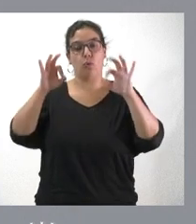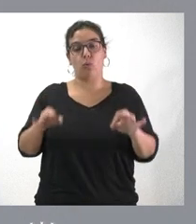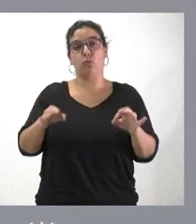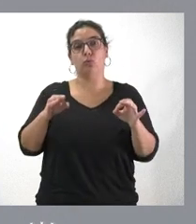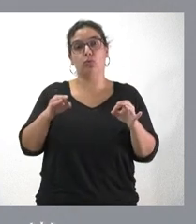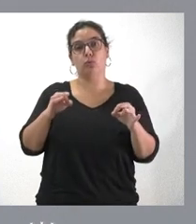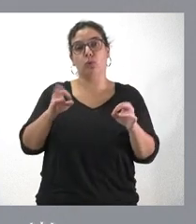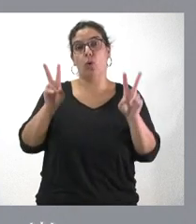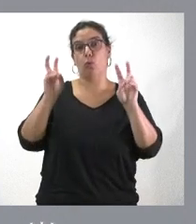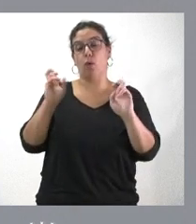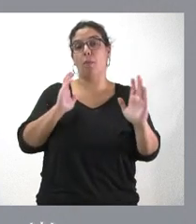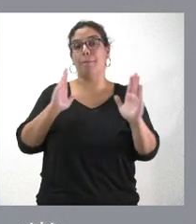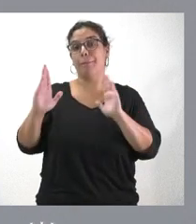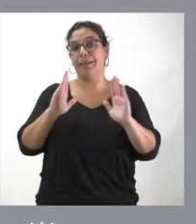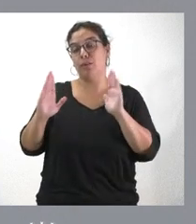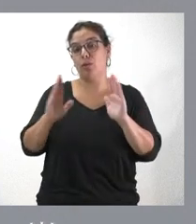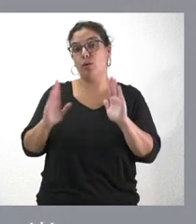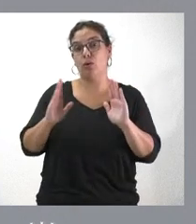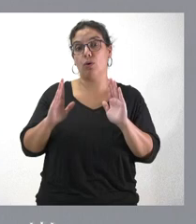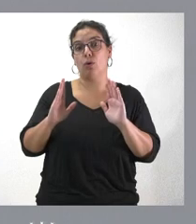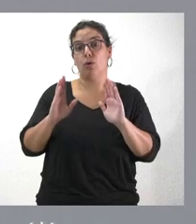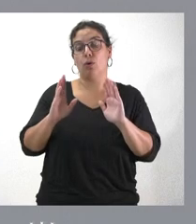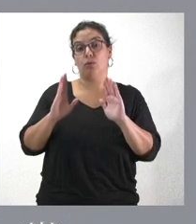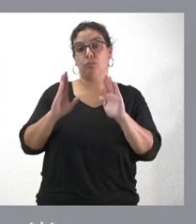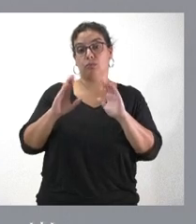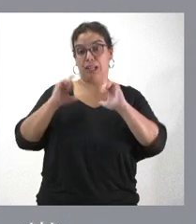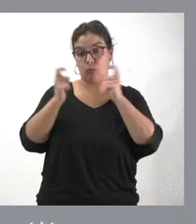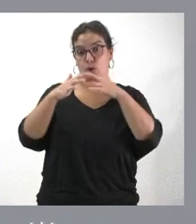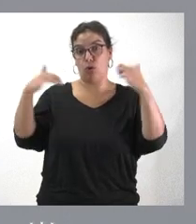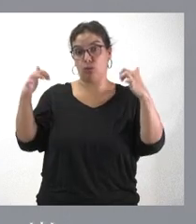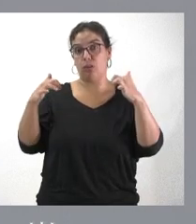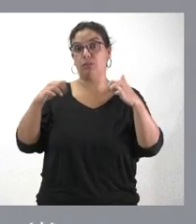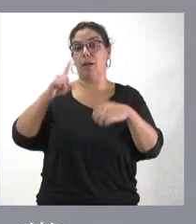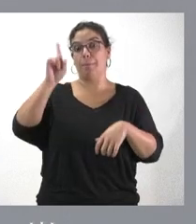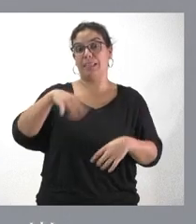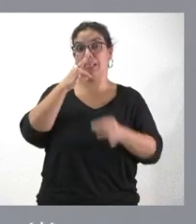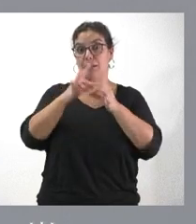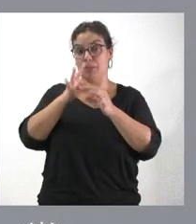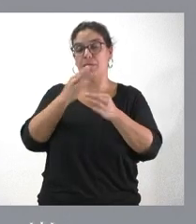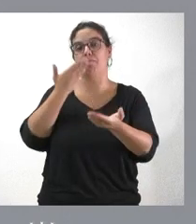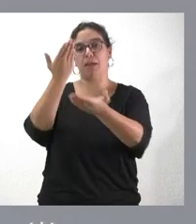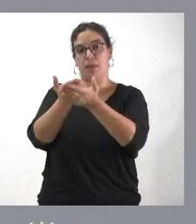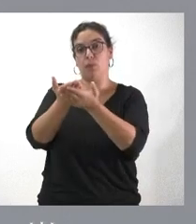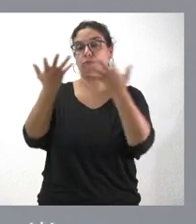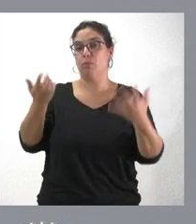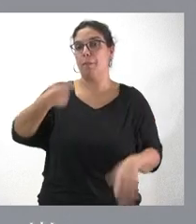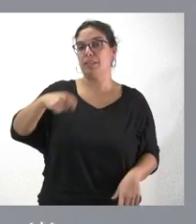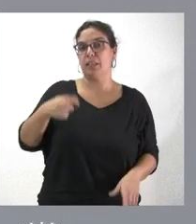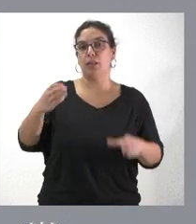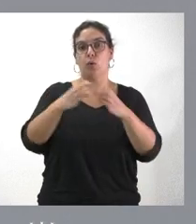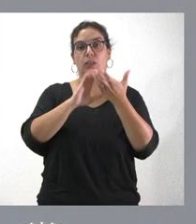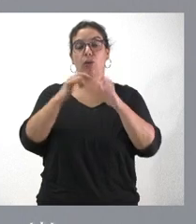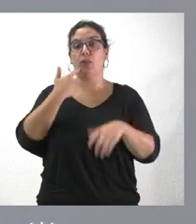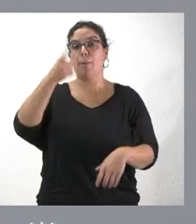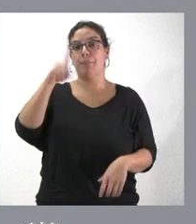el nuevo periodo parlamentario. Ese periodo parlamentario se ha iniciado en mes de septiembre. El presidente de la Junta anunció que en el mes de septiembre